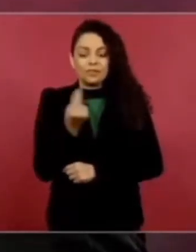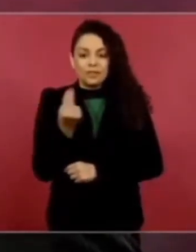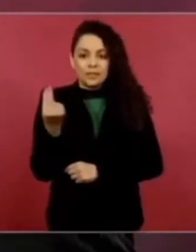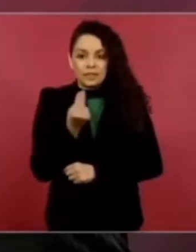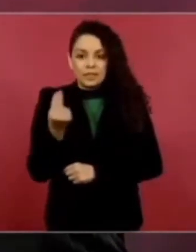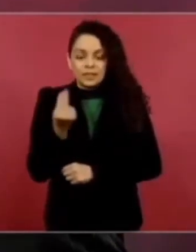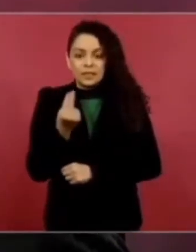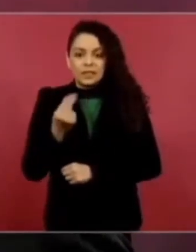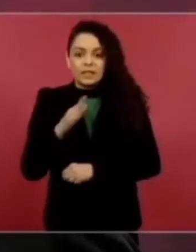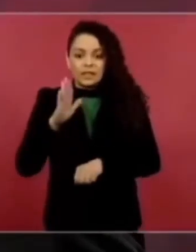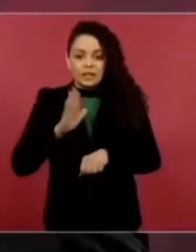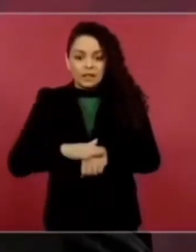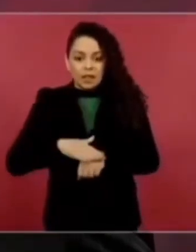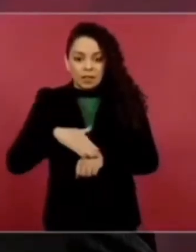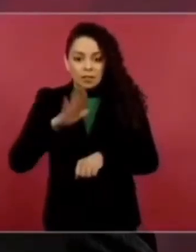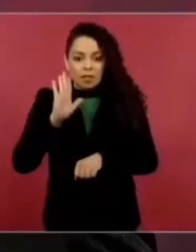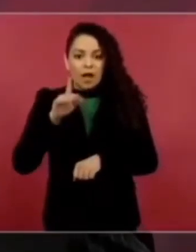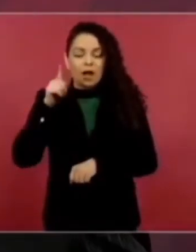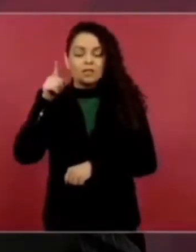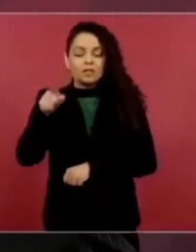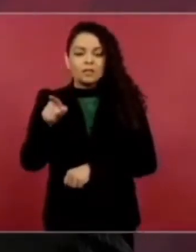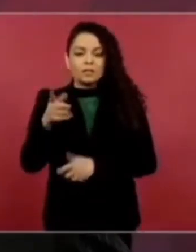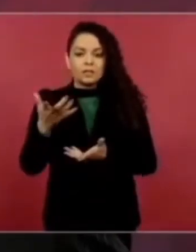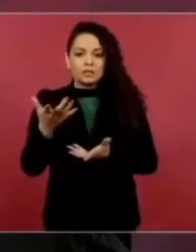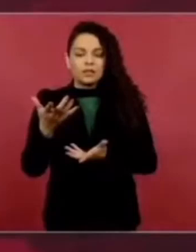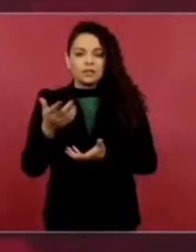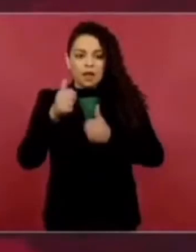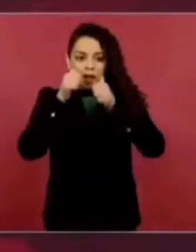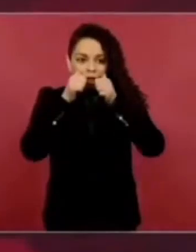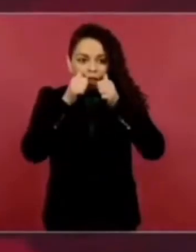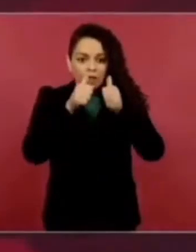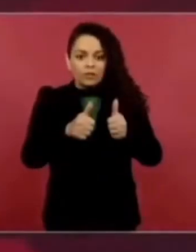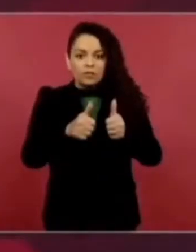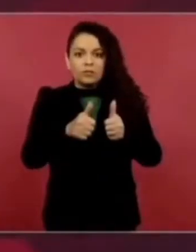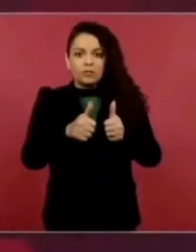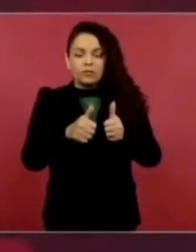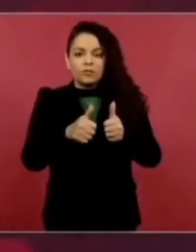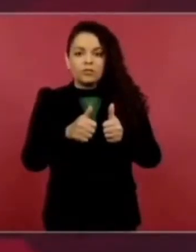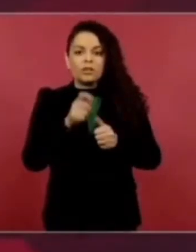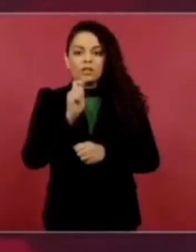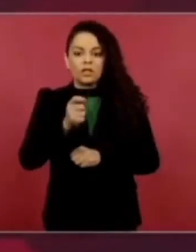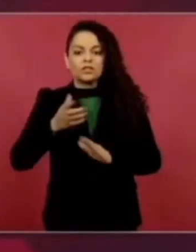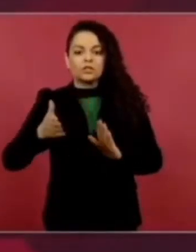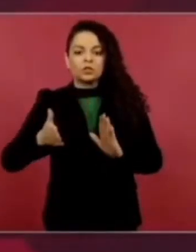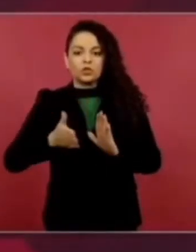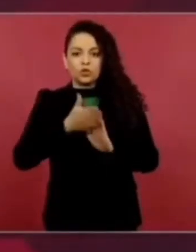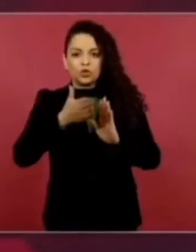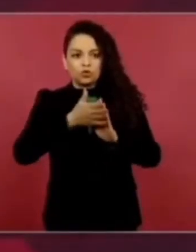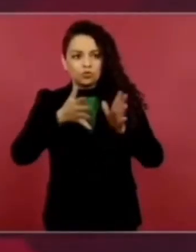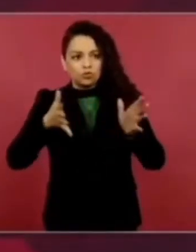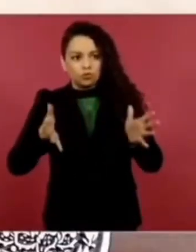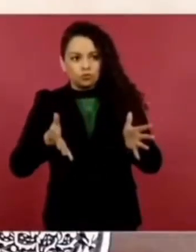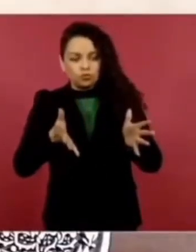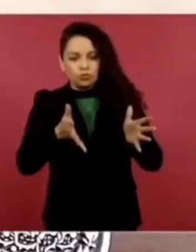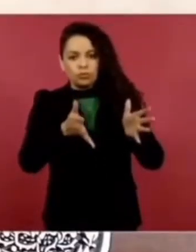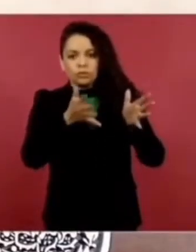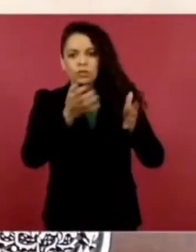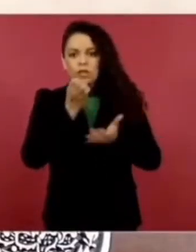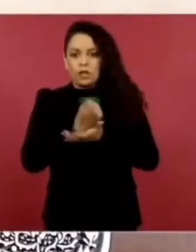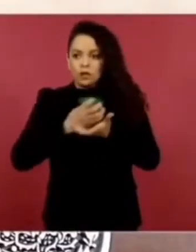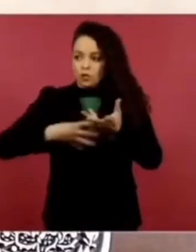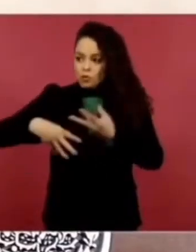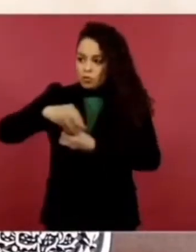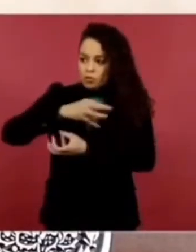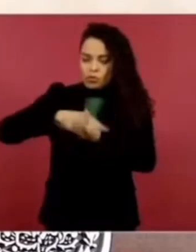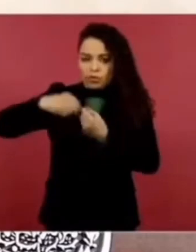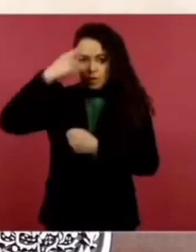y a la industria de la construcción, lo que estamos haciendo para reactivar la economía y crear empleos